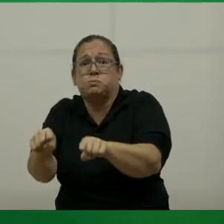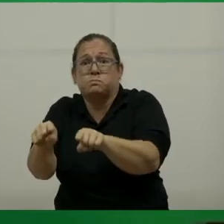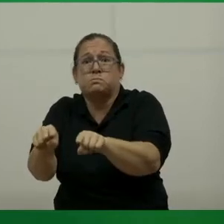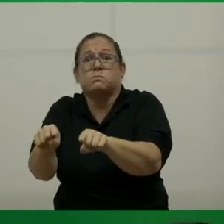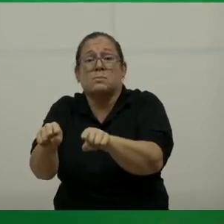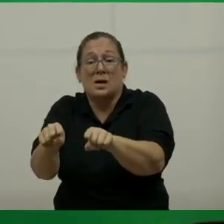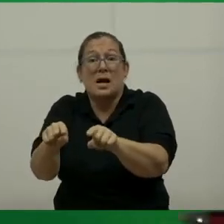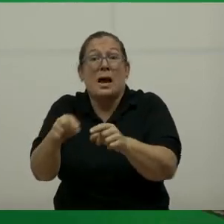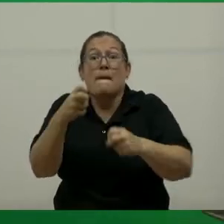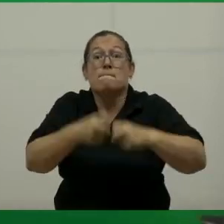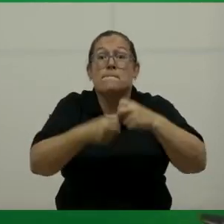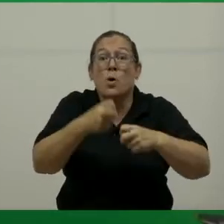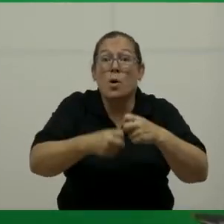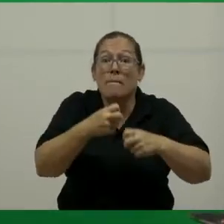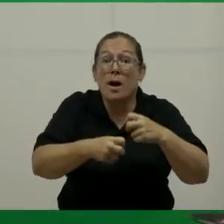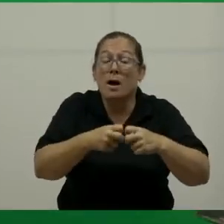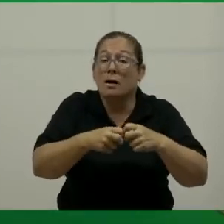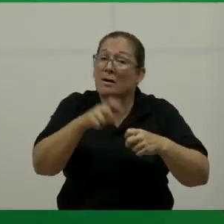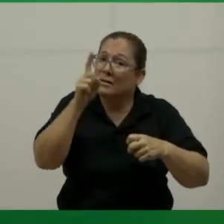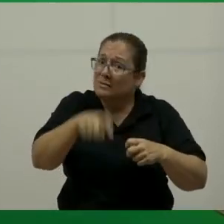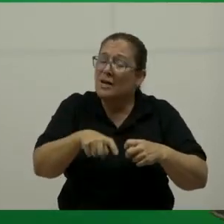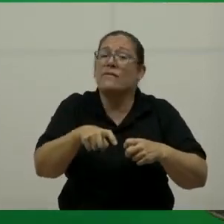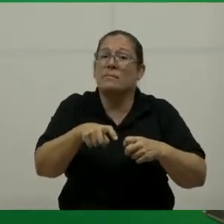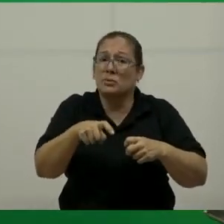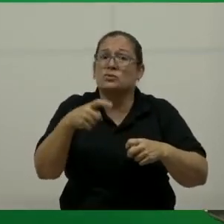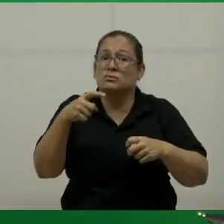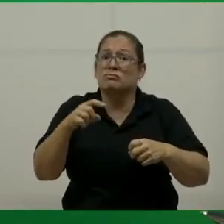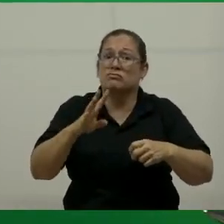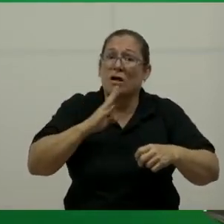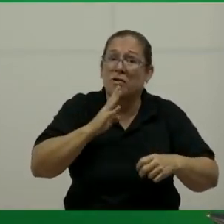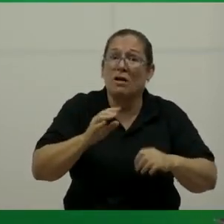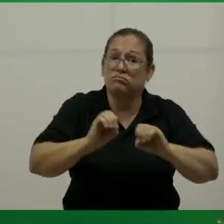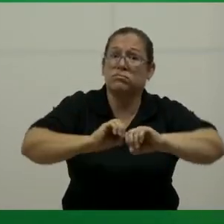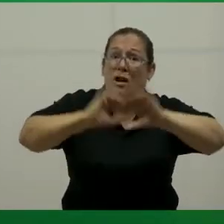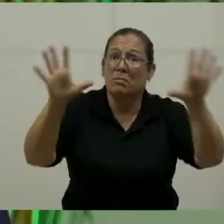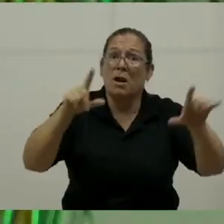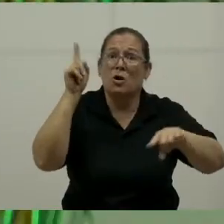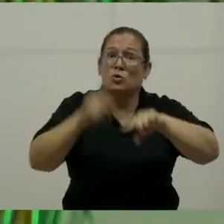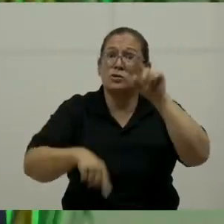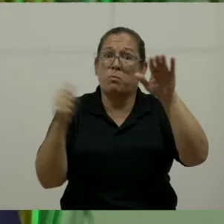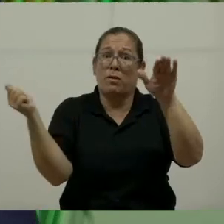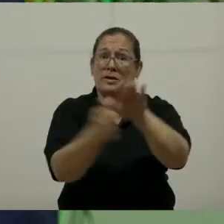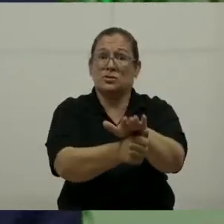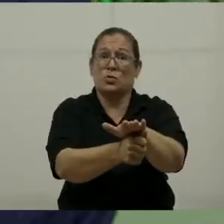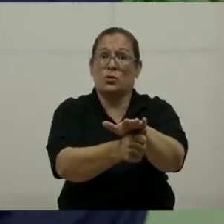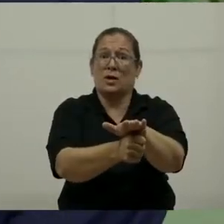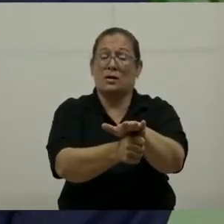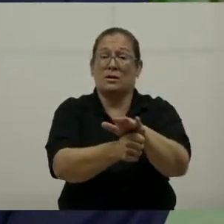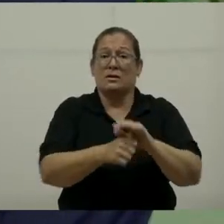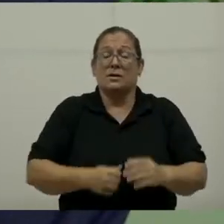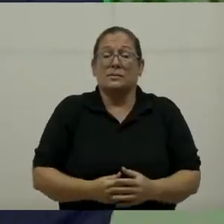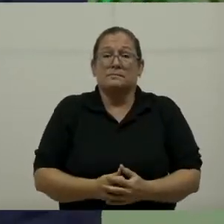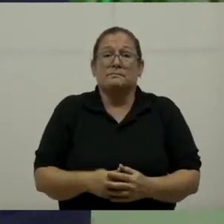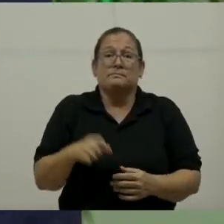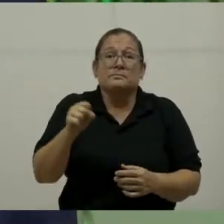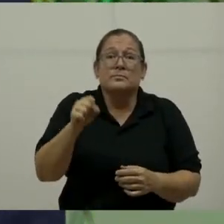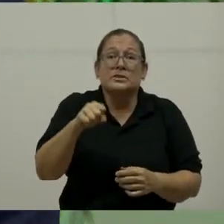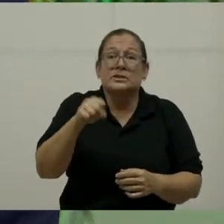problema lo tenemos que abordar. No podemos seguir ocultándolo. Así es. Y es que, lamentablemente, la estadística lo